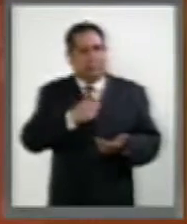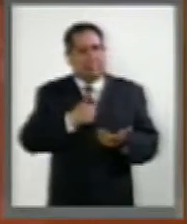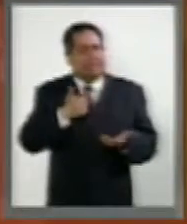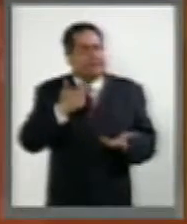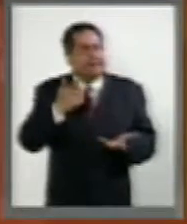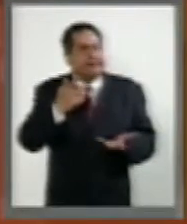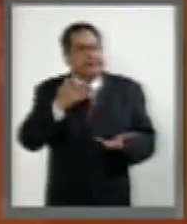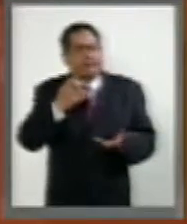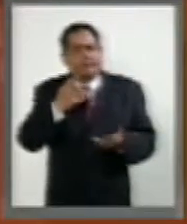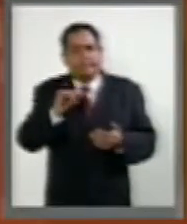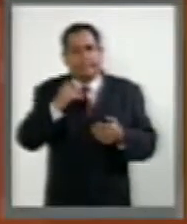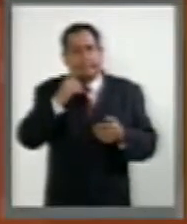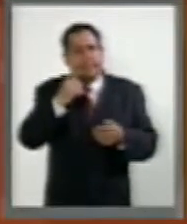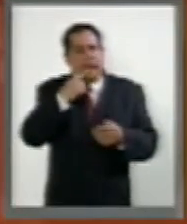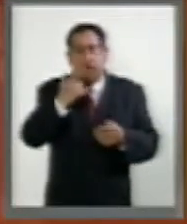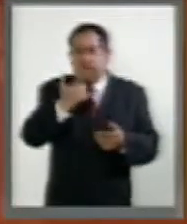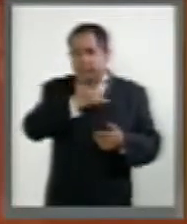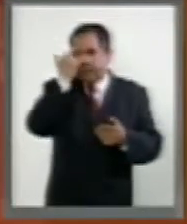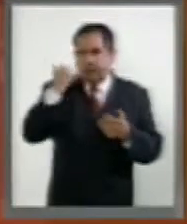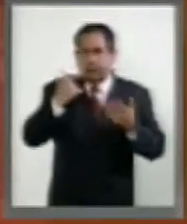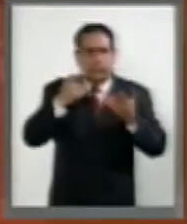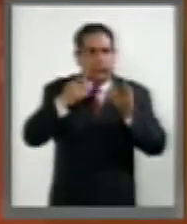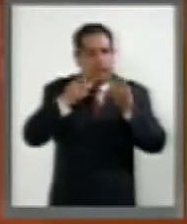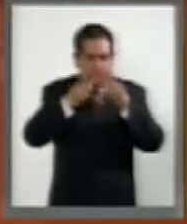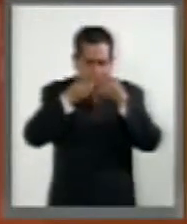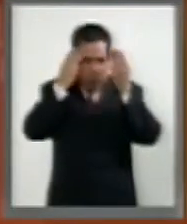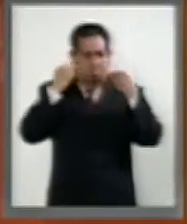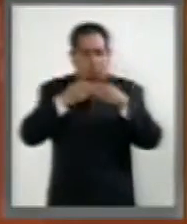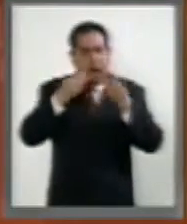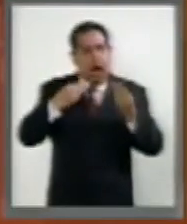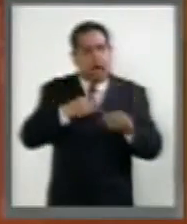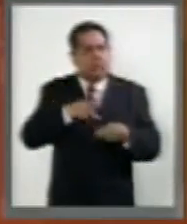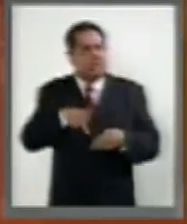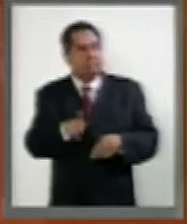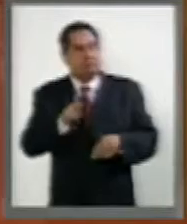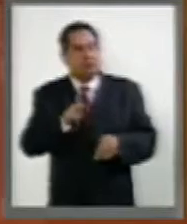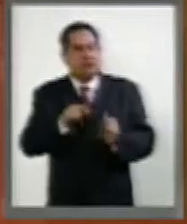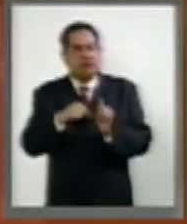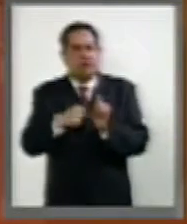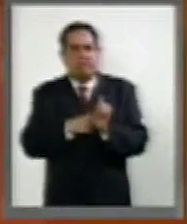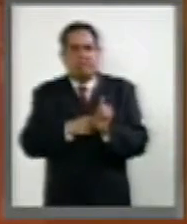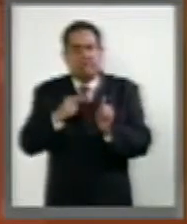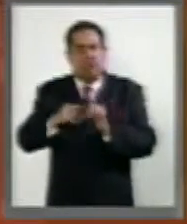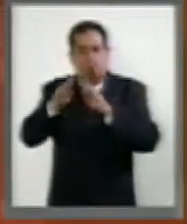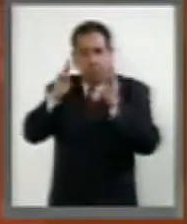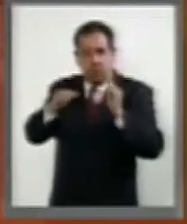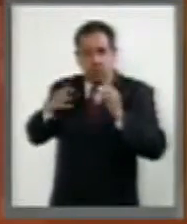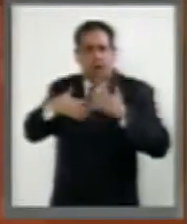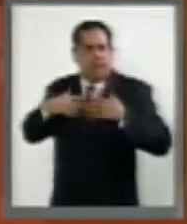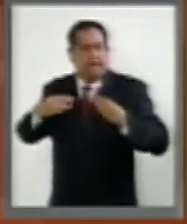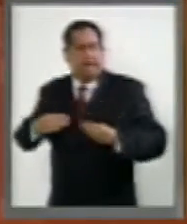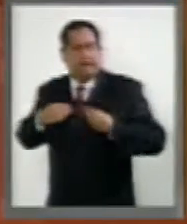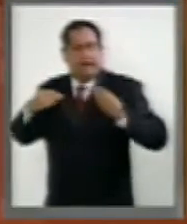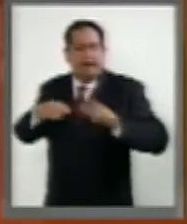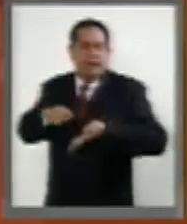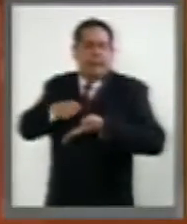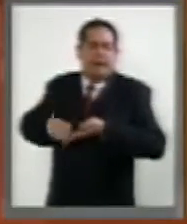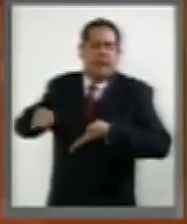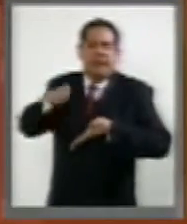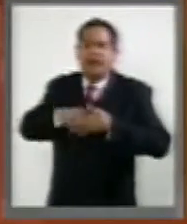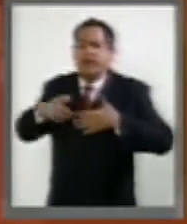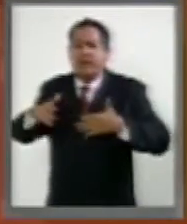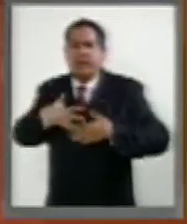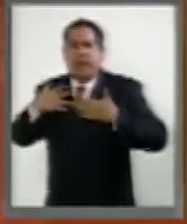o disfrazarse con un hábito y guardarse en un convento para poder vivir esta alegría